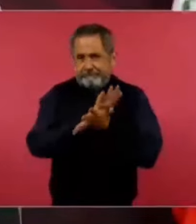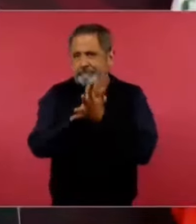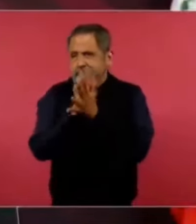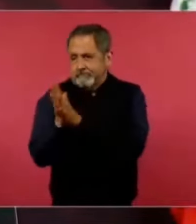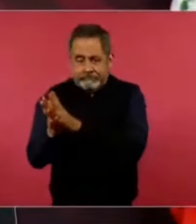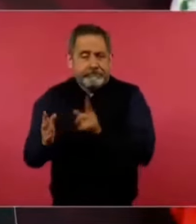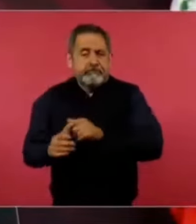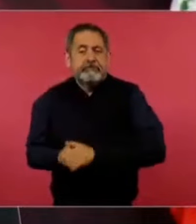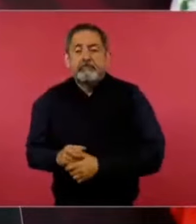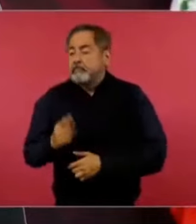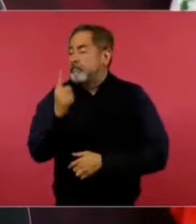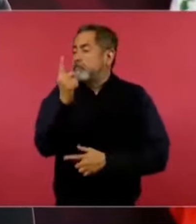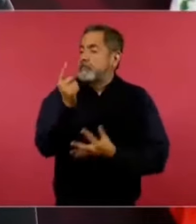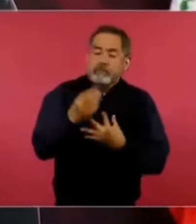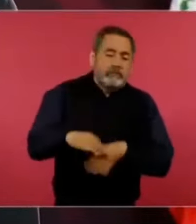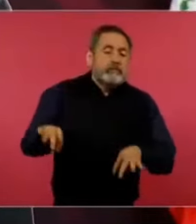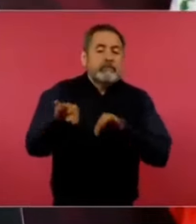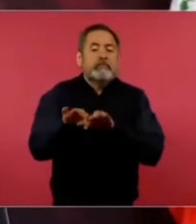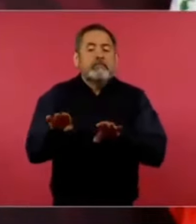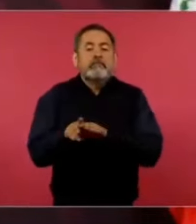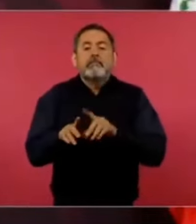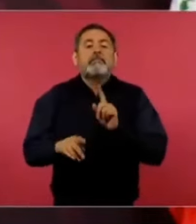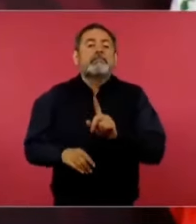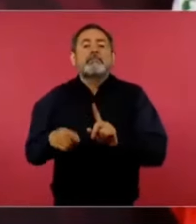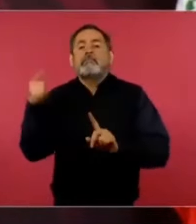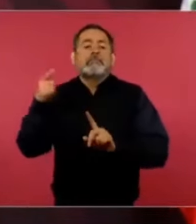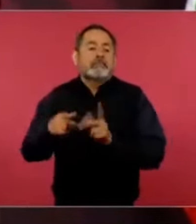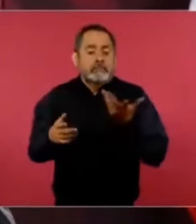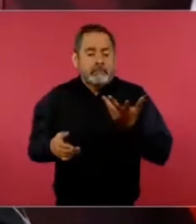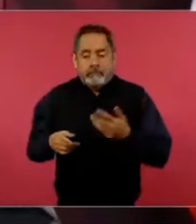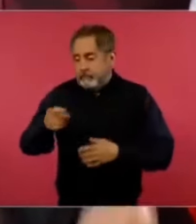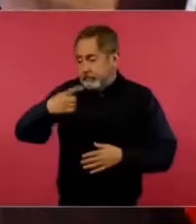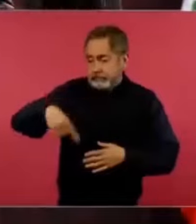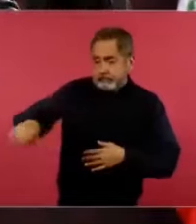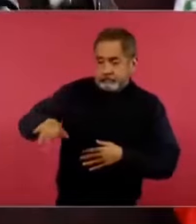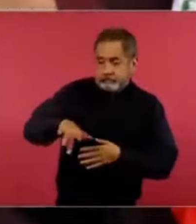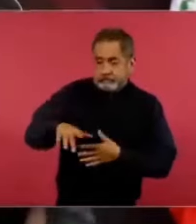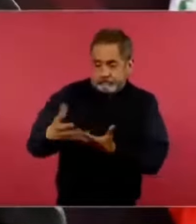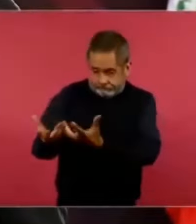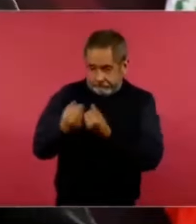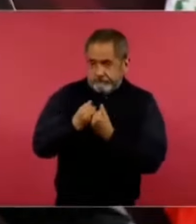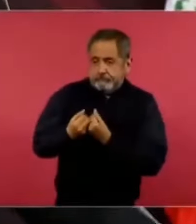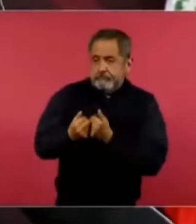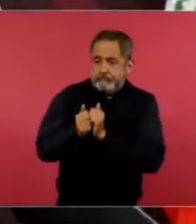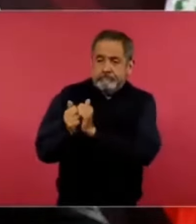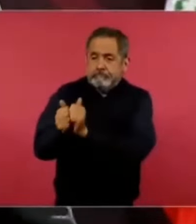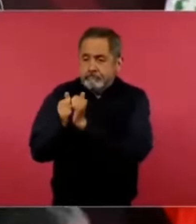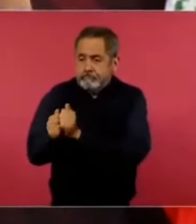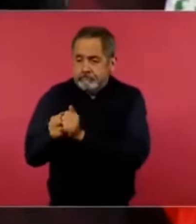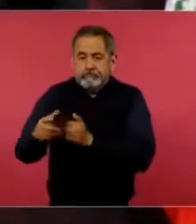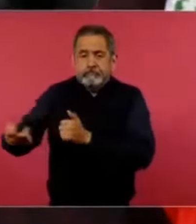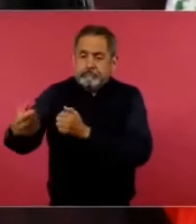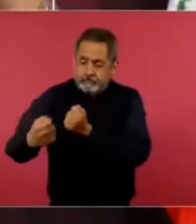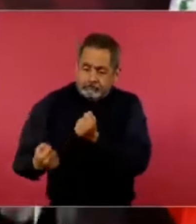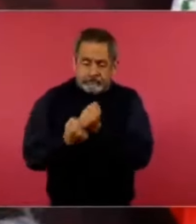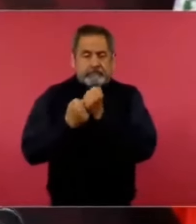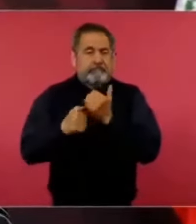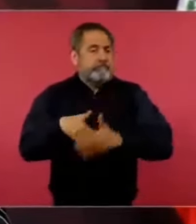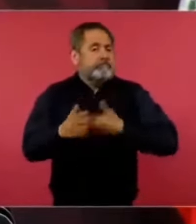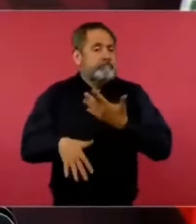lo más importante es apoyarnos en el pueblo. El pueblo es el motor del cambio.